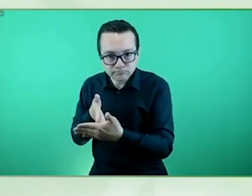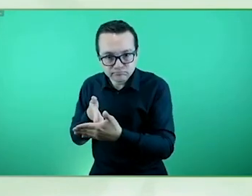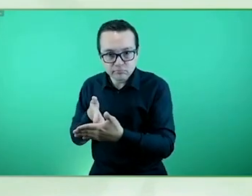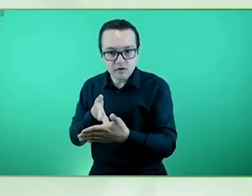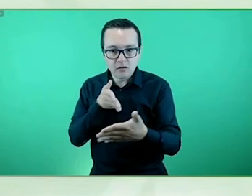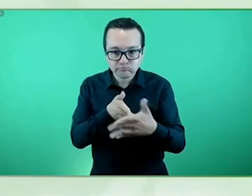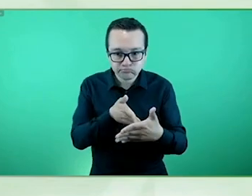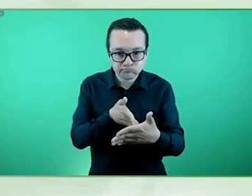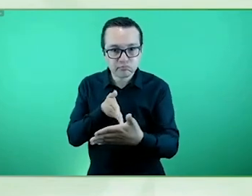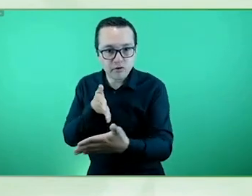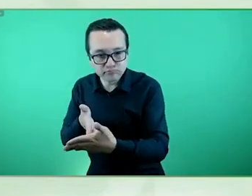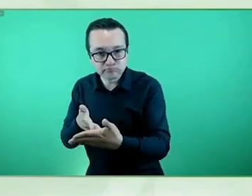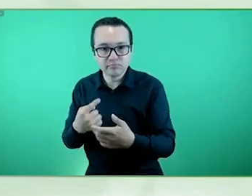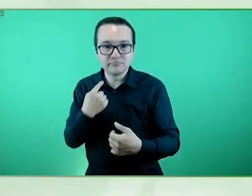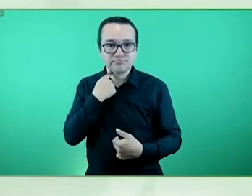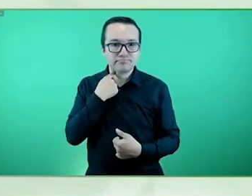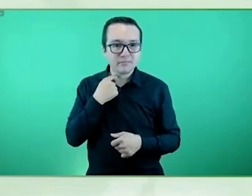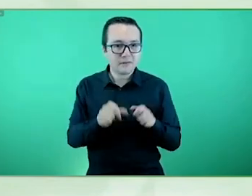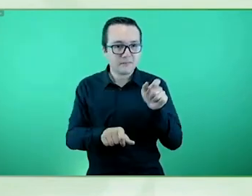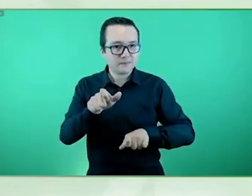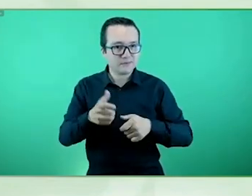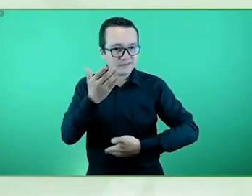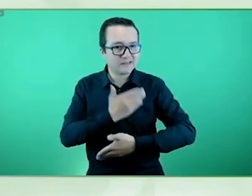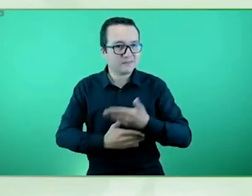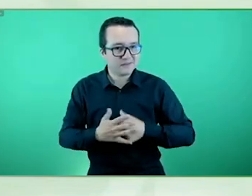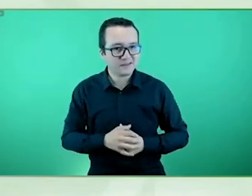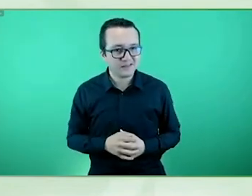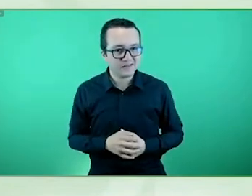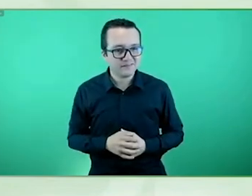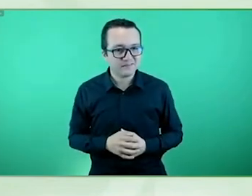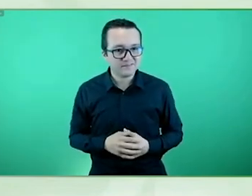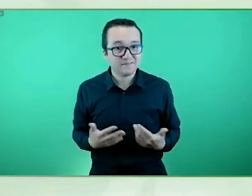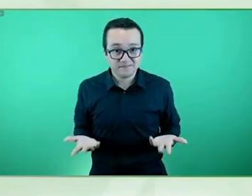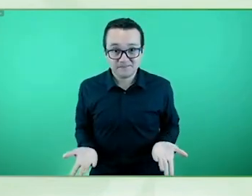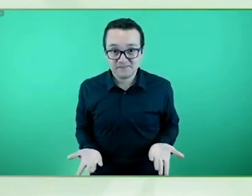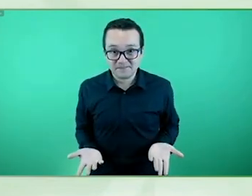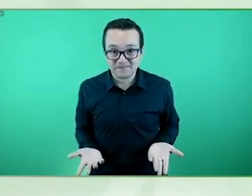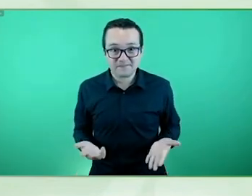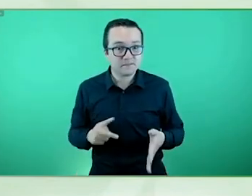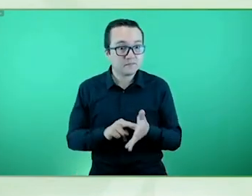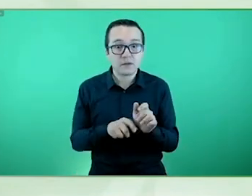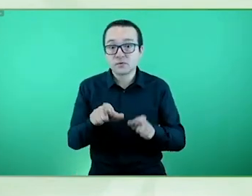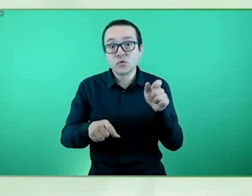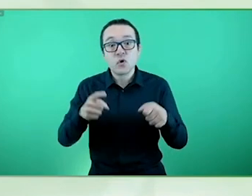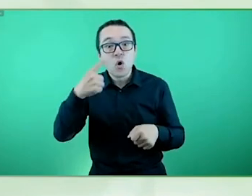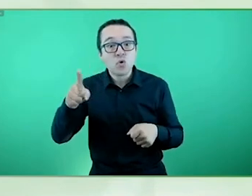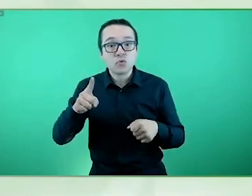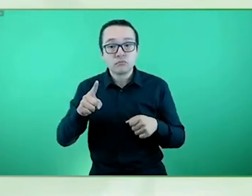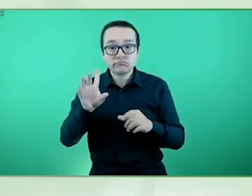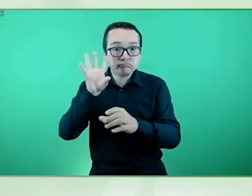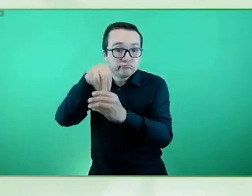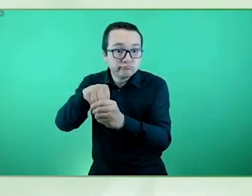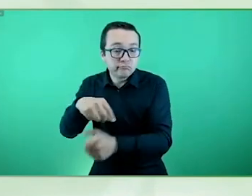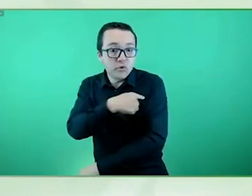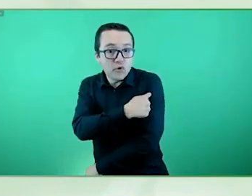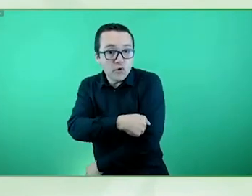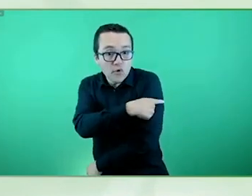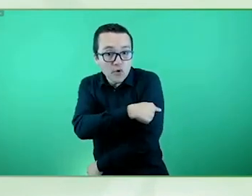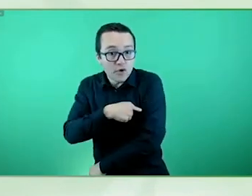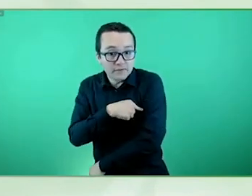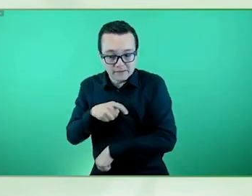sino que hay otras personas que porque estén hospitalizadas temporalmente o porque estén sujetas a tratamientos